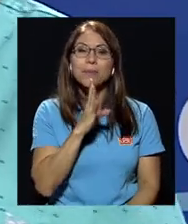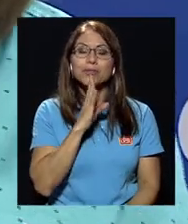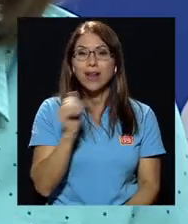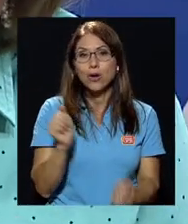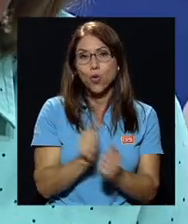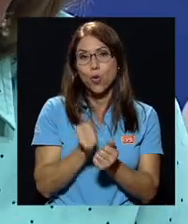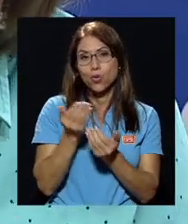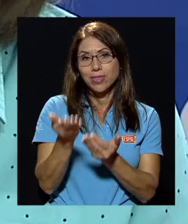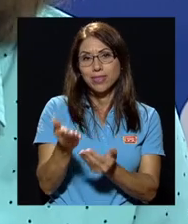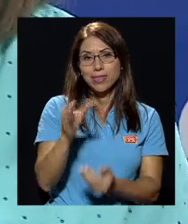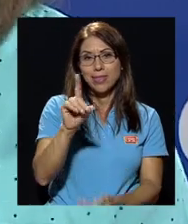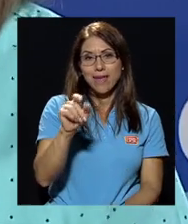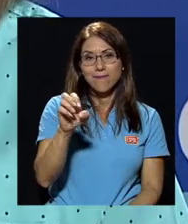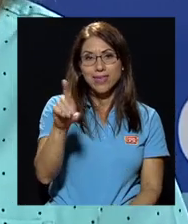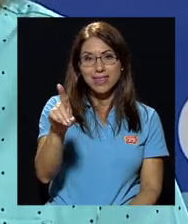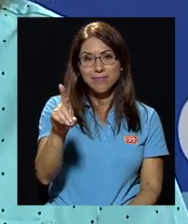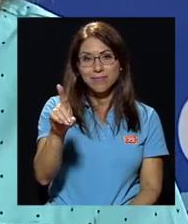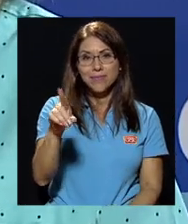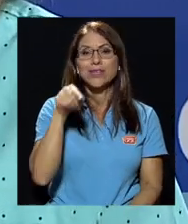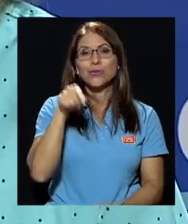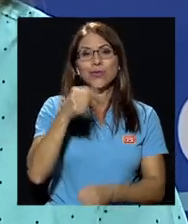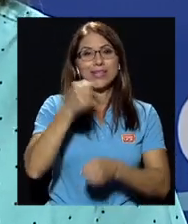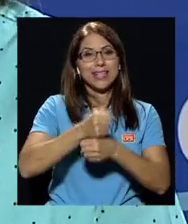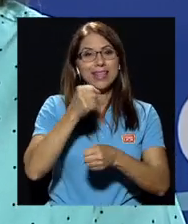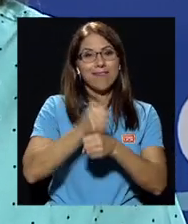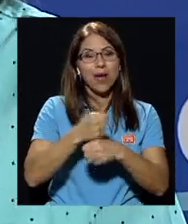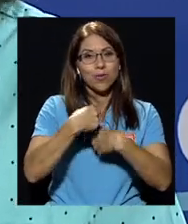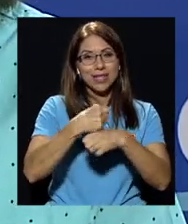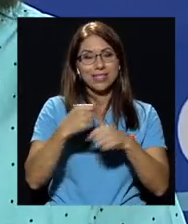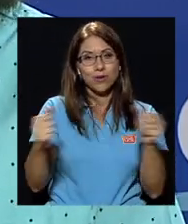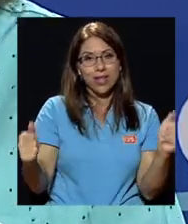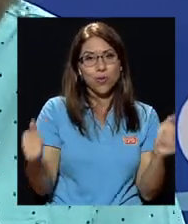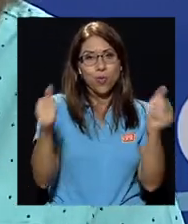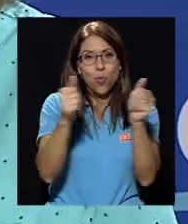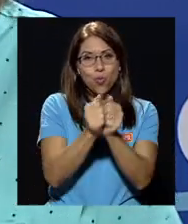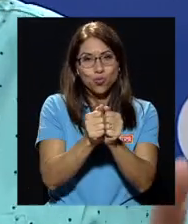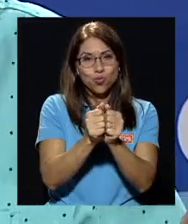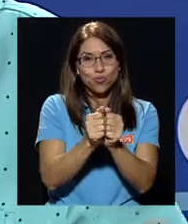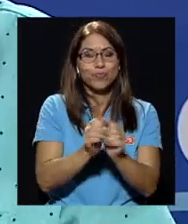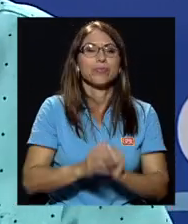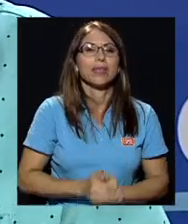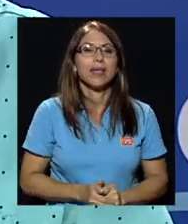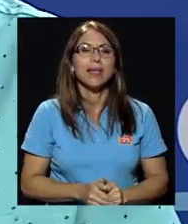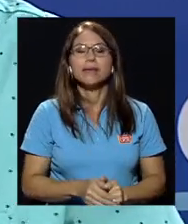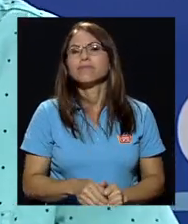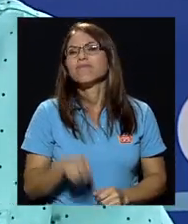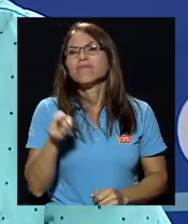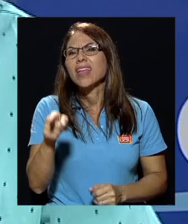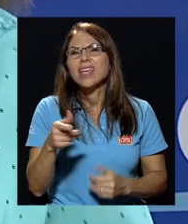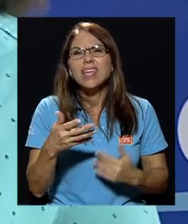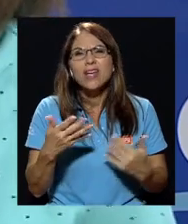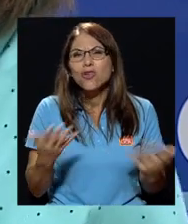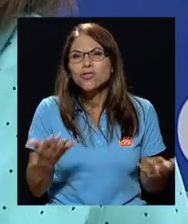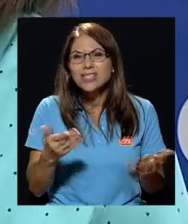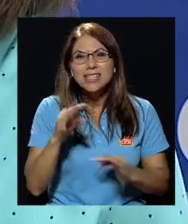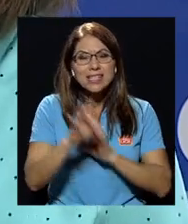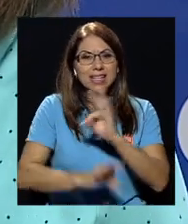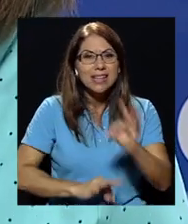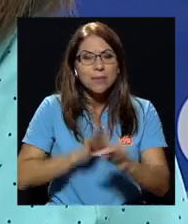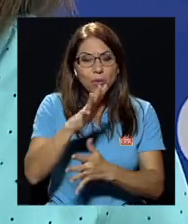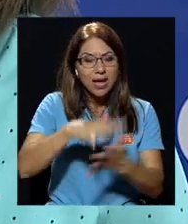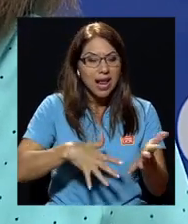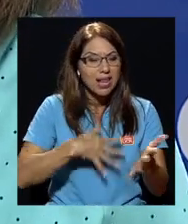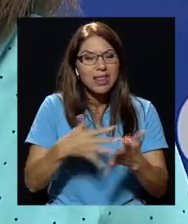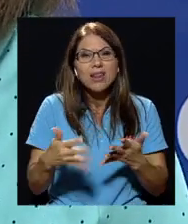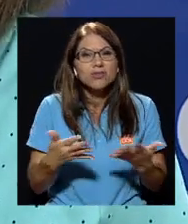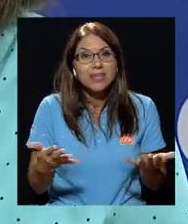sobre este trabajo en conjunto que se hace con la editorial. David, ¿en qué consiste este tipo de calendarios? Ya